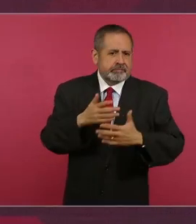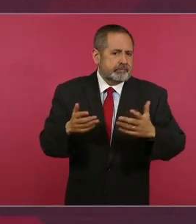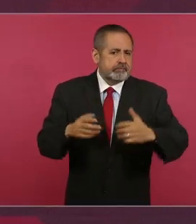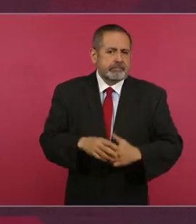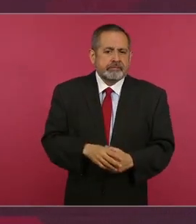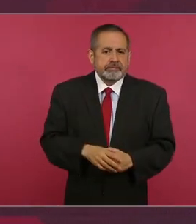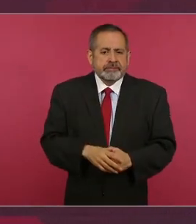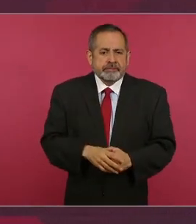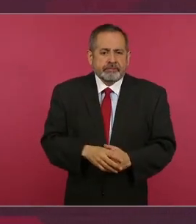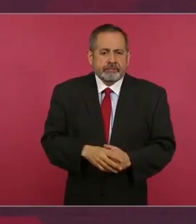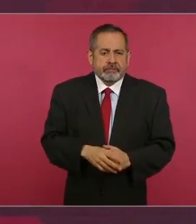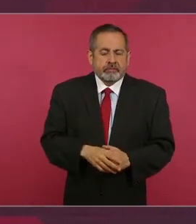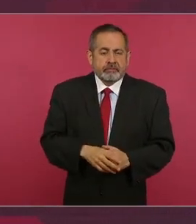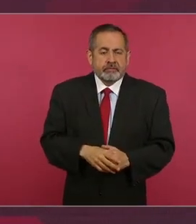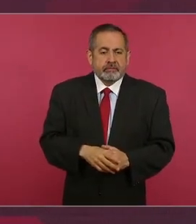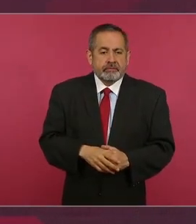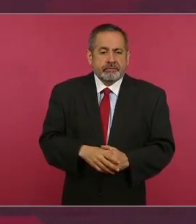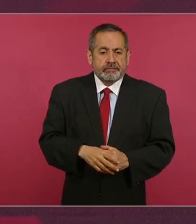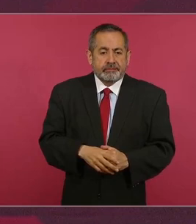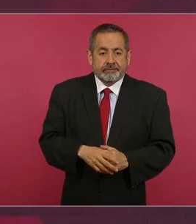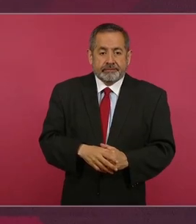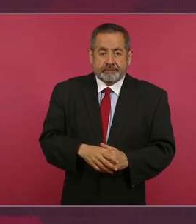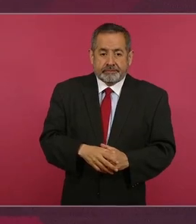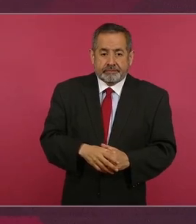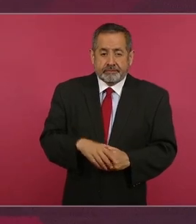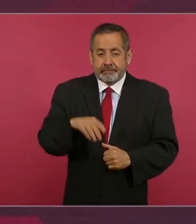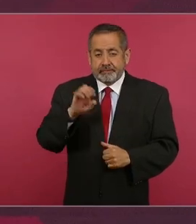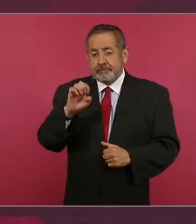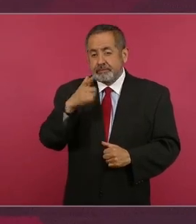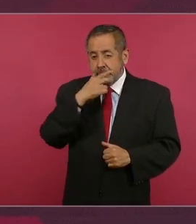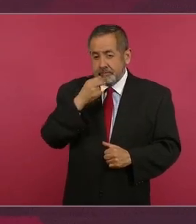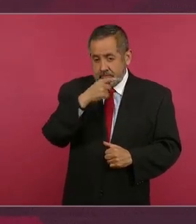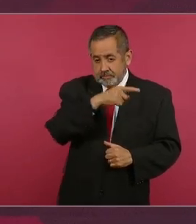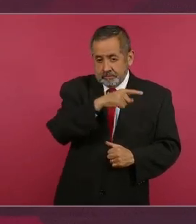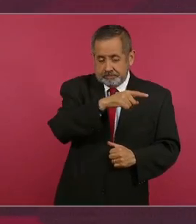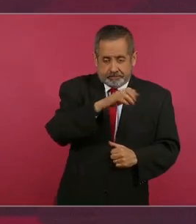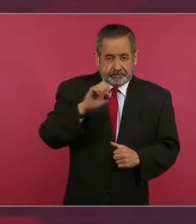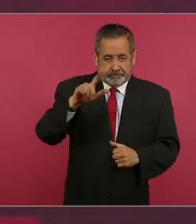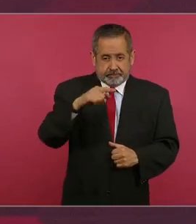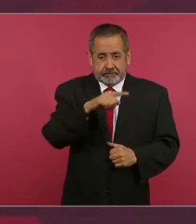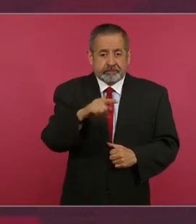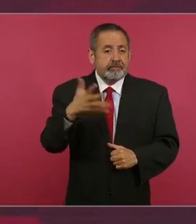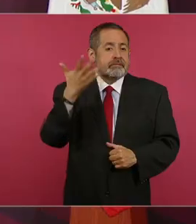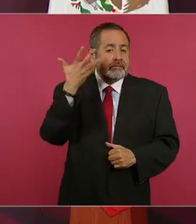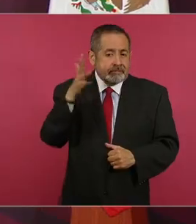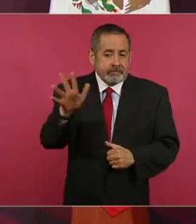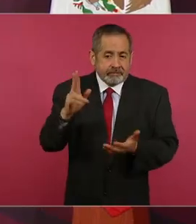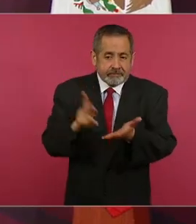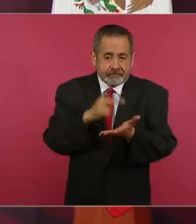Había estado 10 veces de presidente